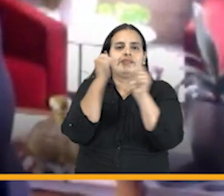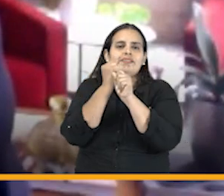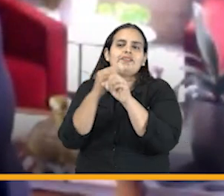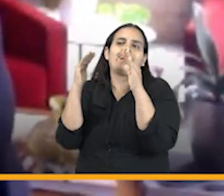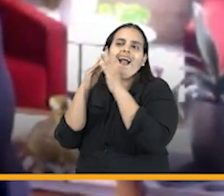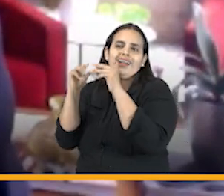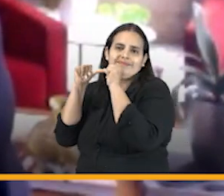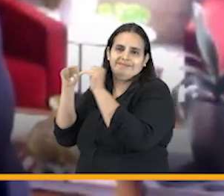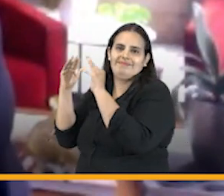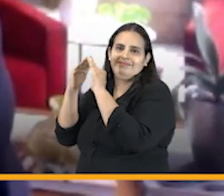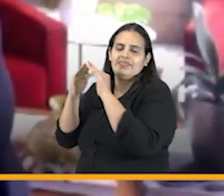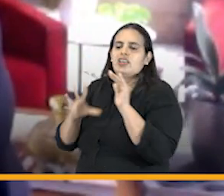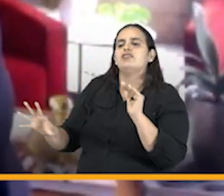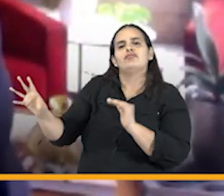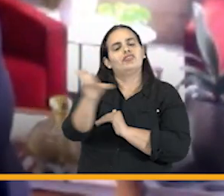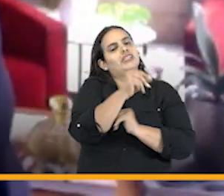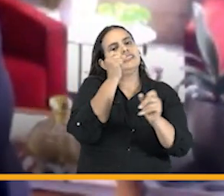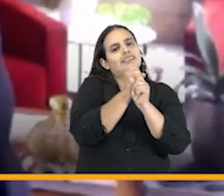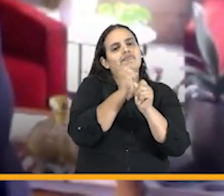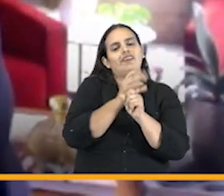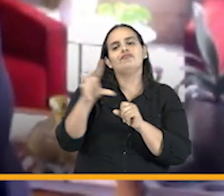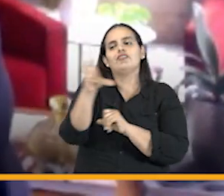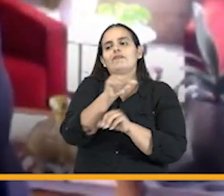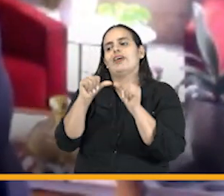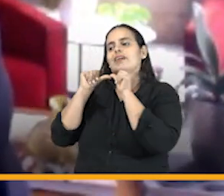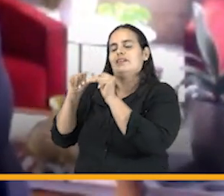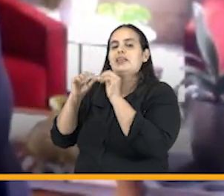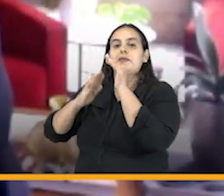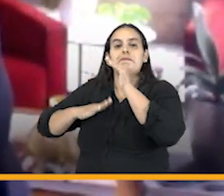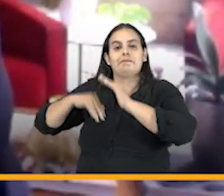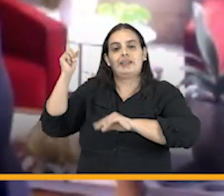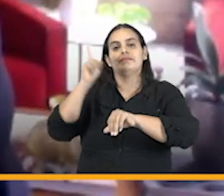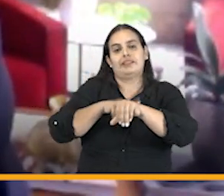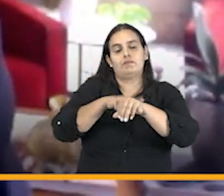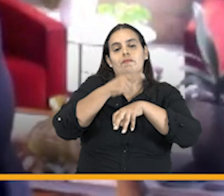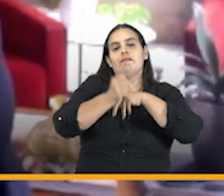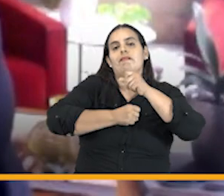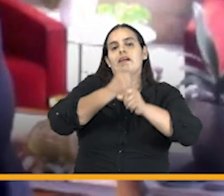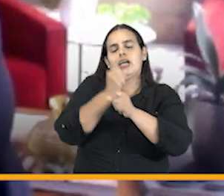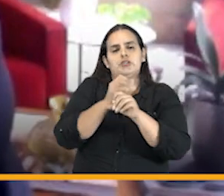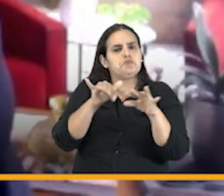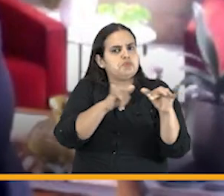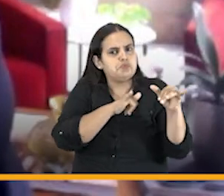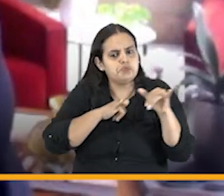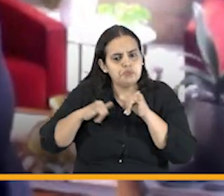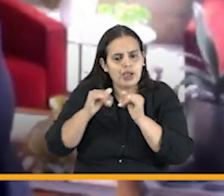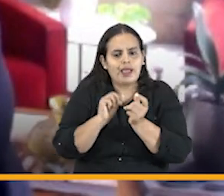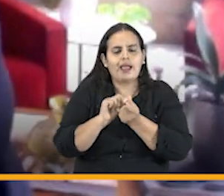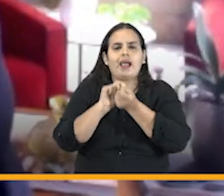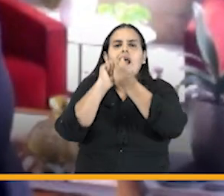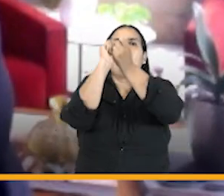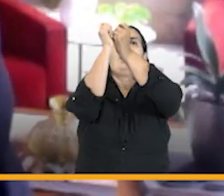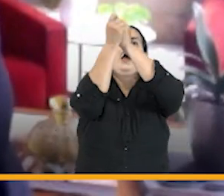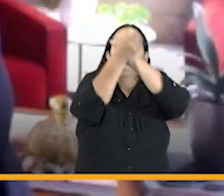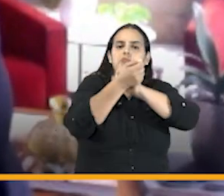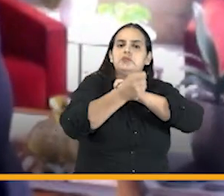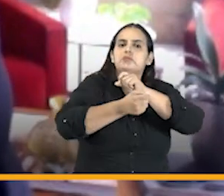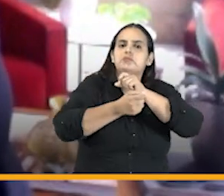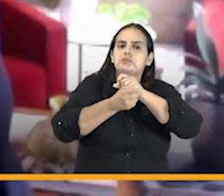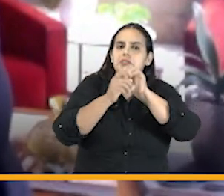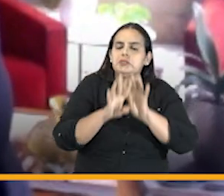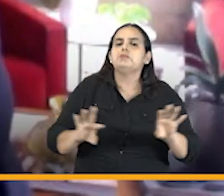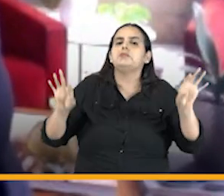de todos los funcionarios de la agencia en la mayor parte del año igualmente cambios importantes en los sistemas